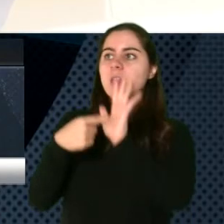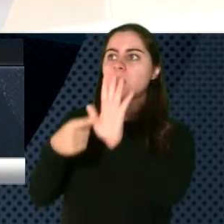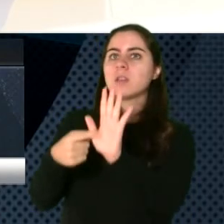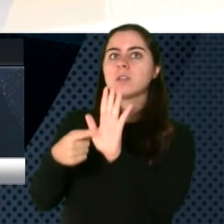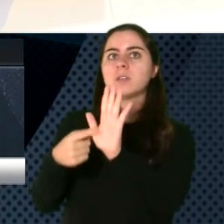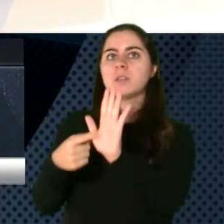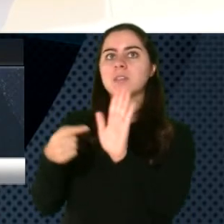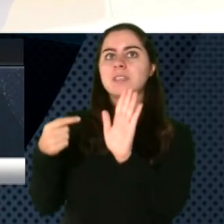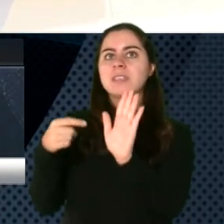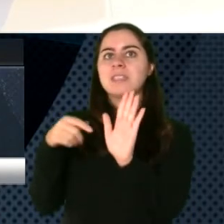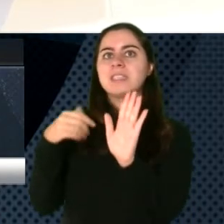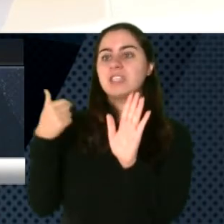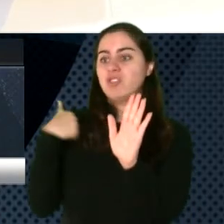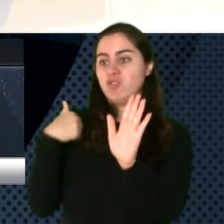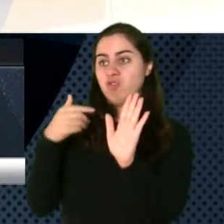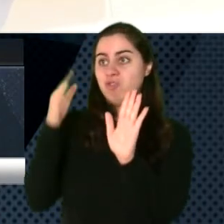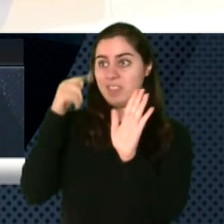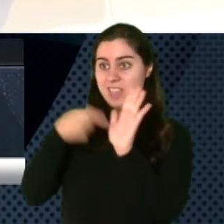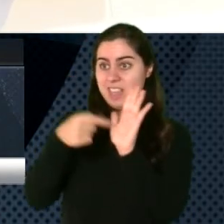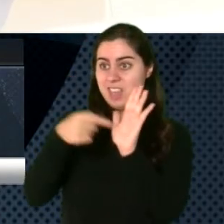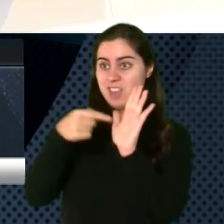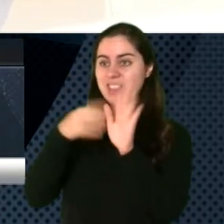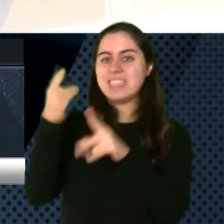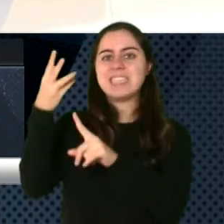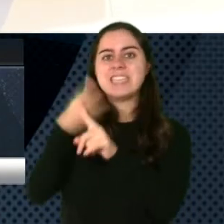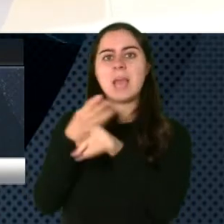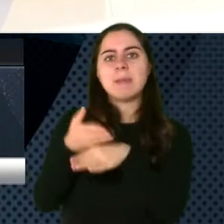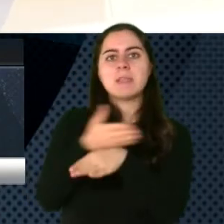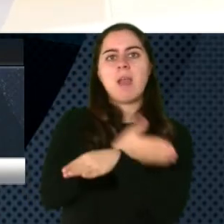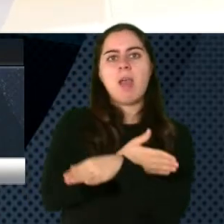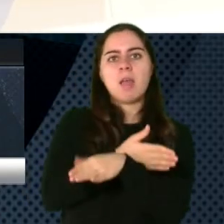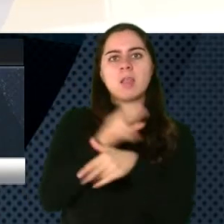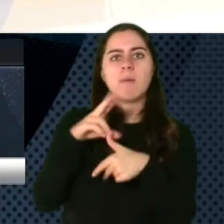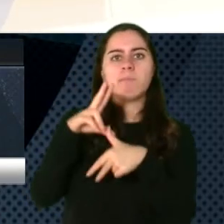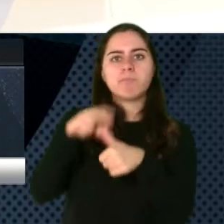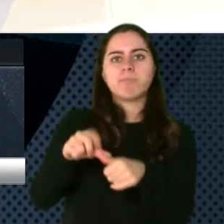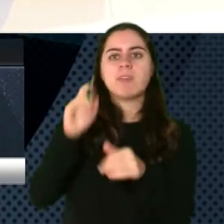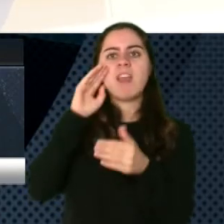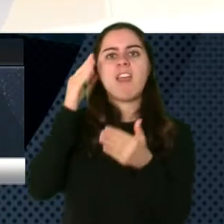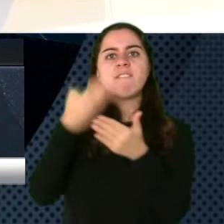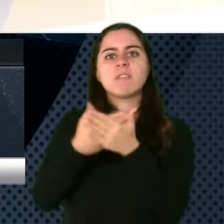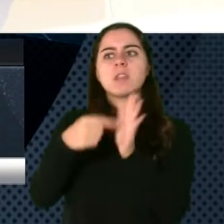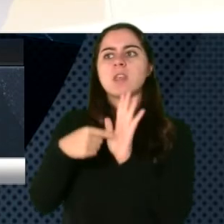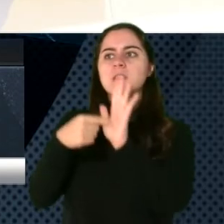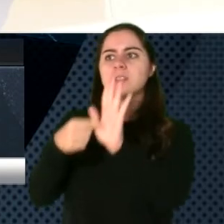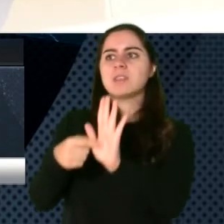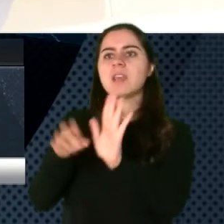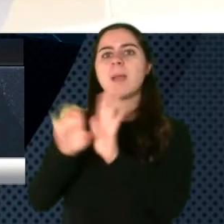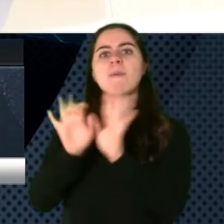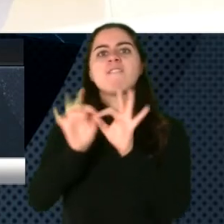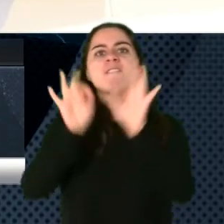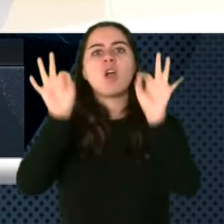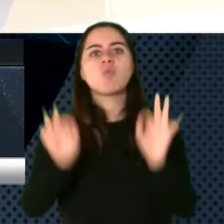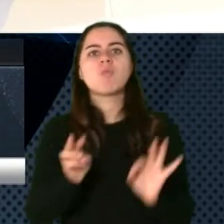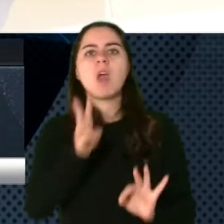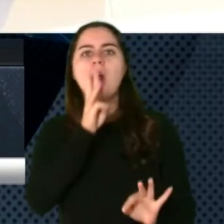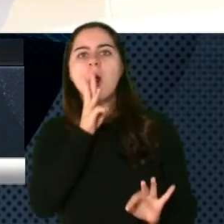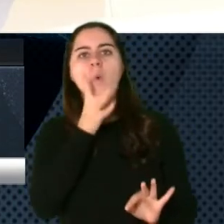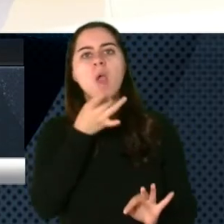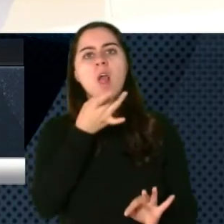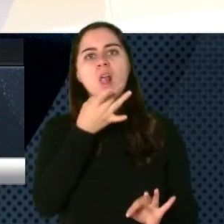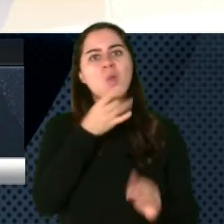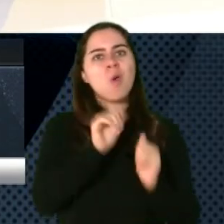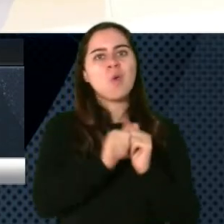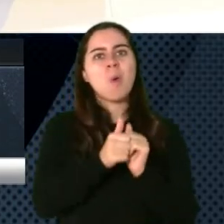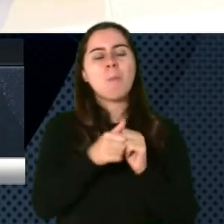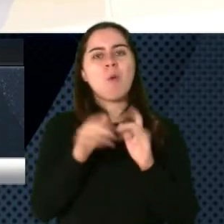de que ha sido tu propiedad donde te has vivido por los seis meses antes del beneficio. Y muchas veces son electrónicas las facturas de agua y luz y los servicios de utilidades